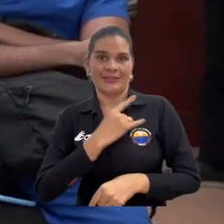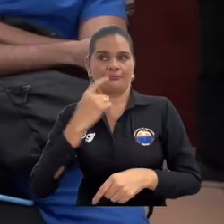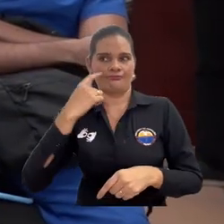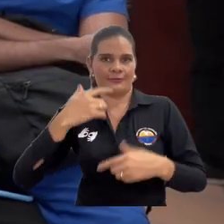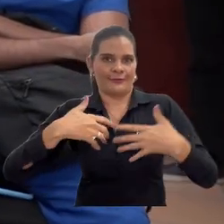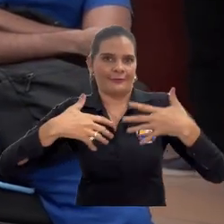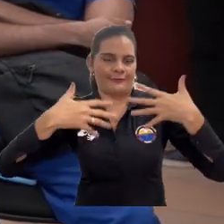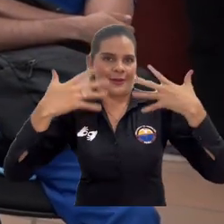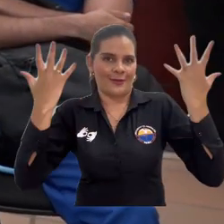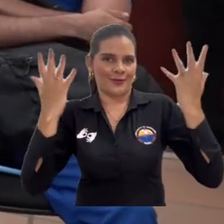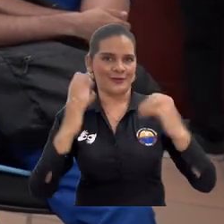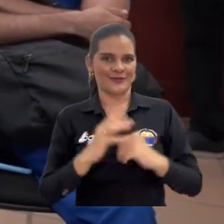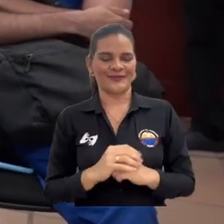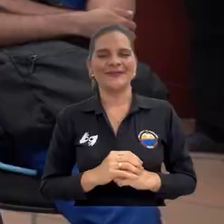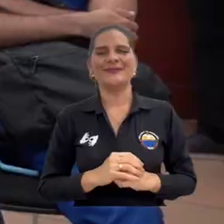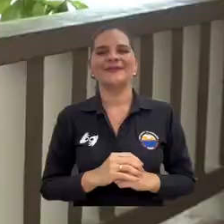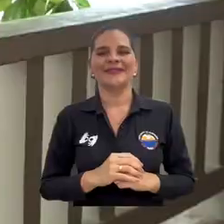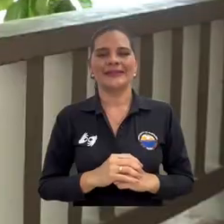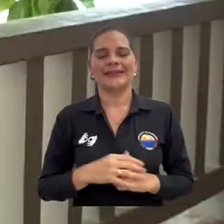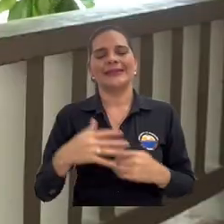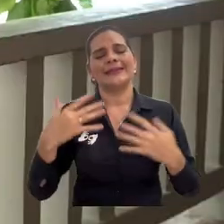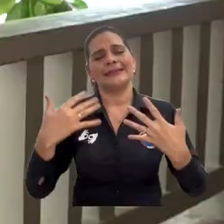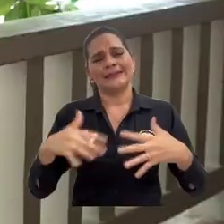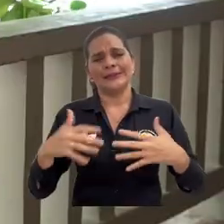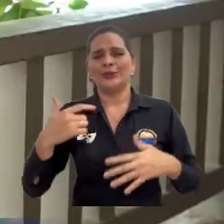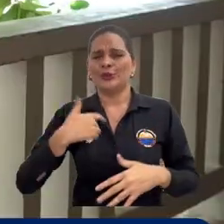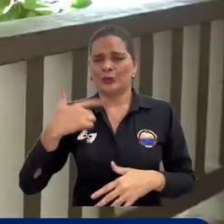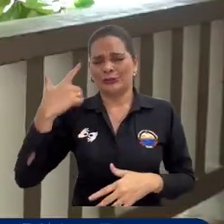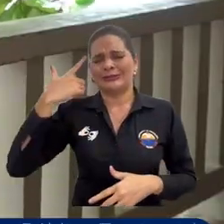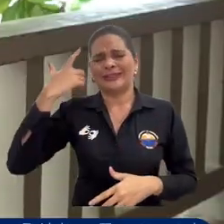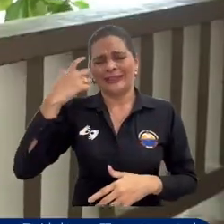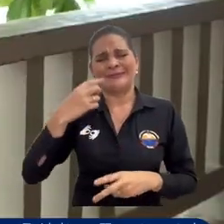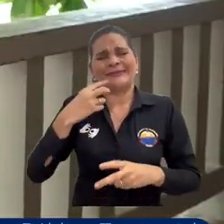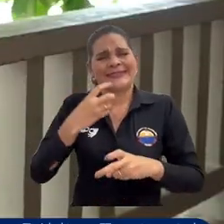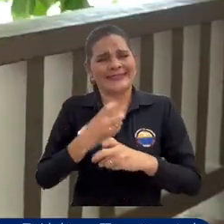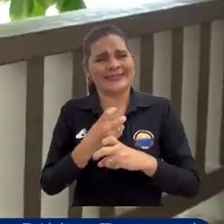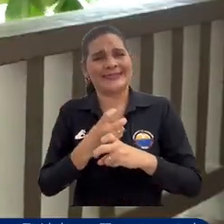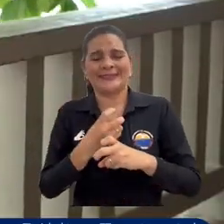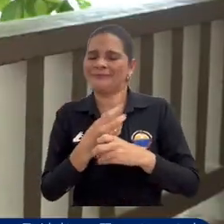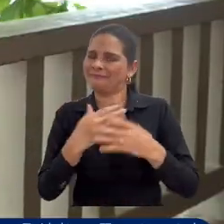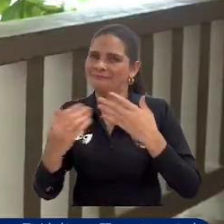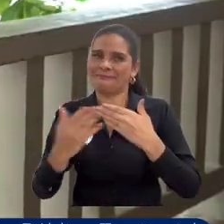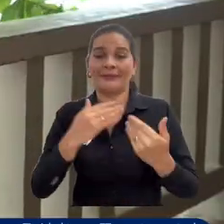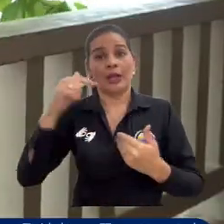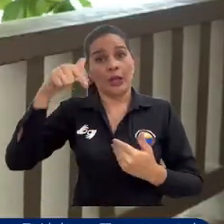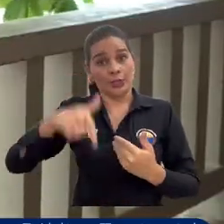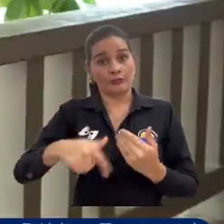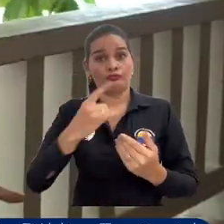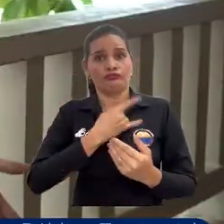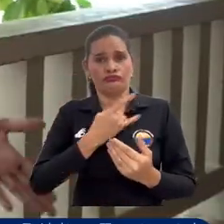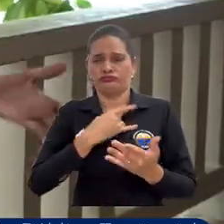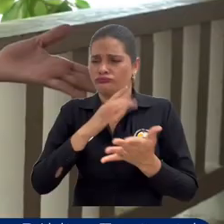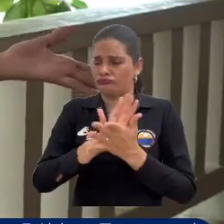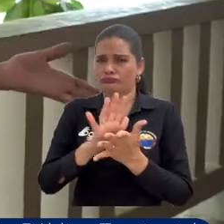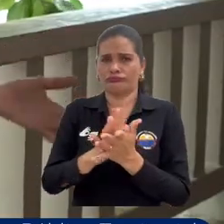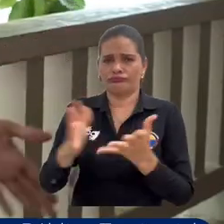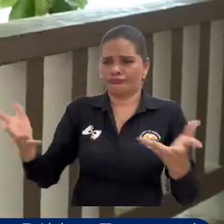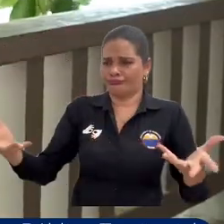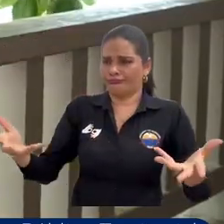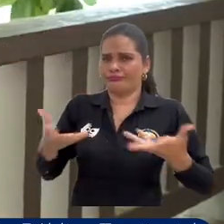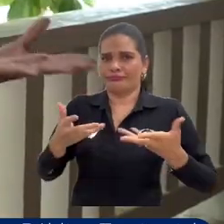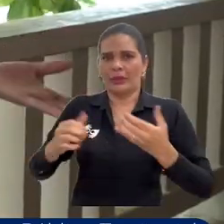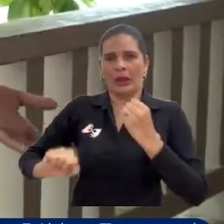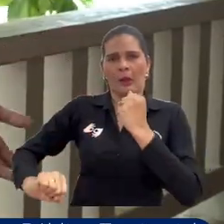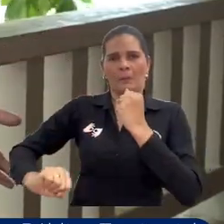universidad más reconocida. Esto es un reto grande que tengo, pero siento que aquí en la universidad me brindan como que